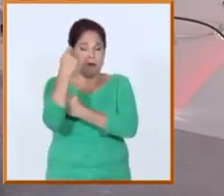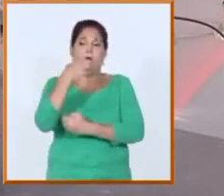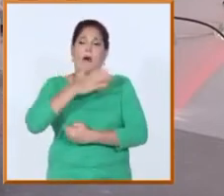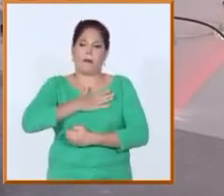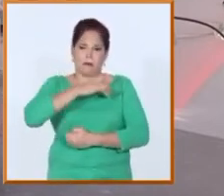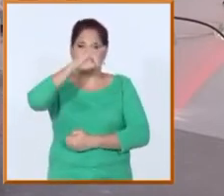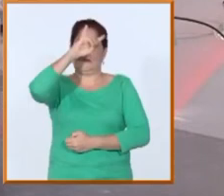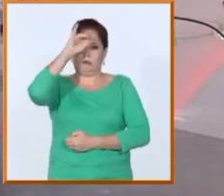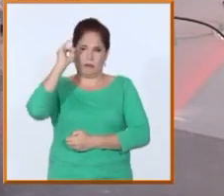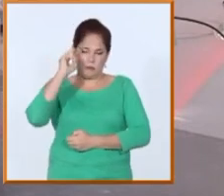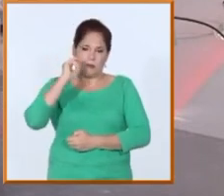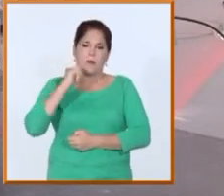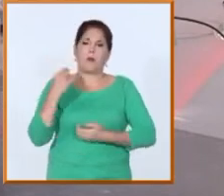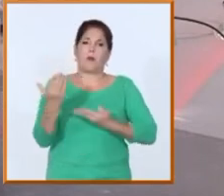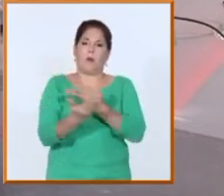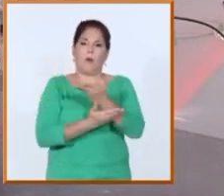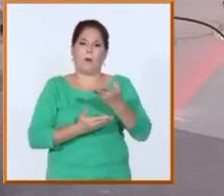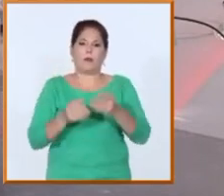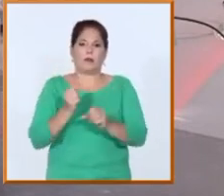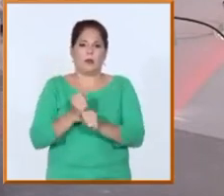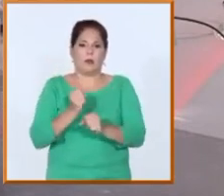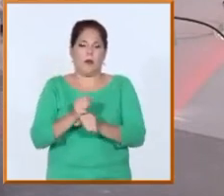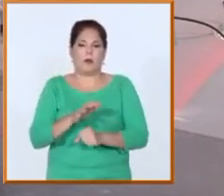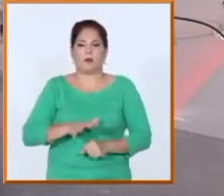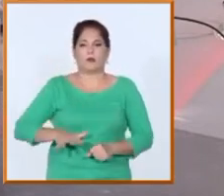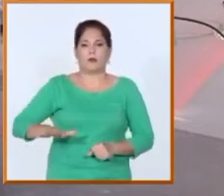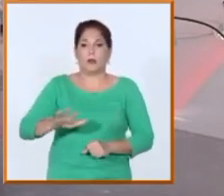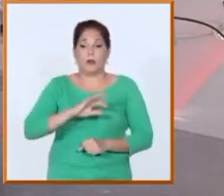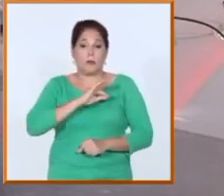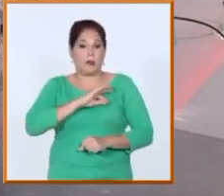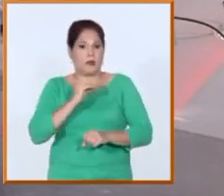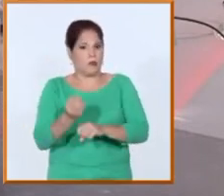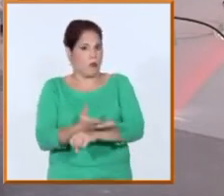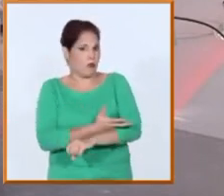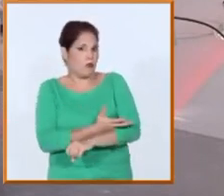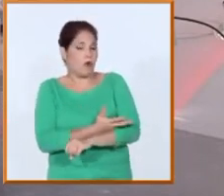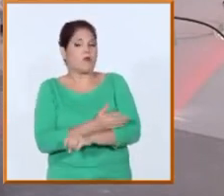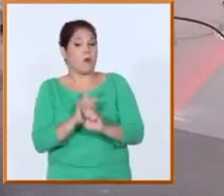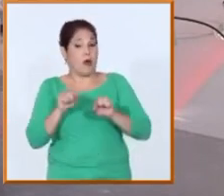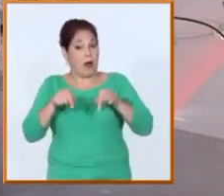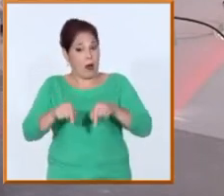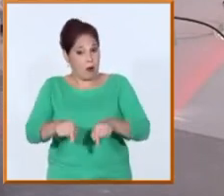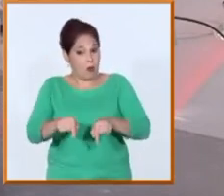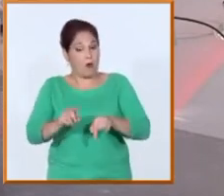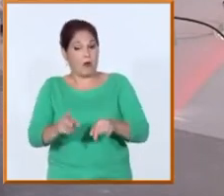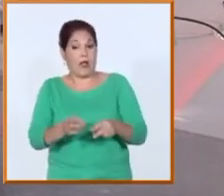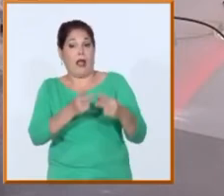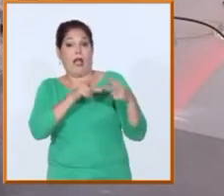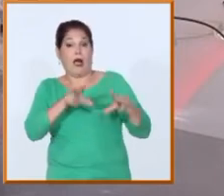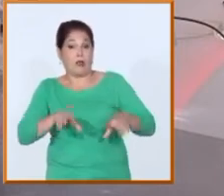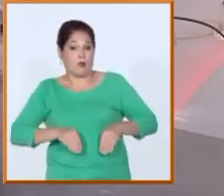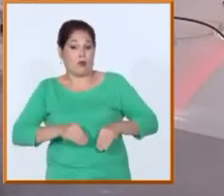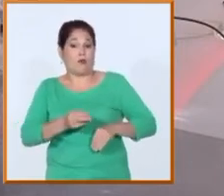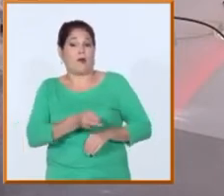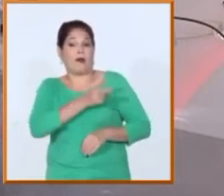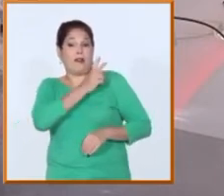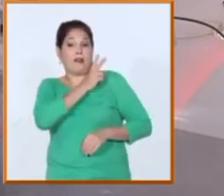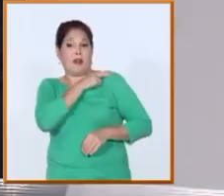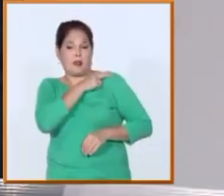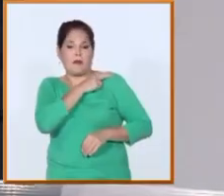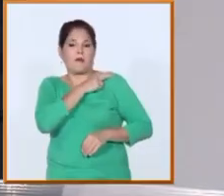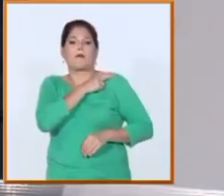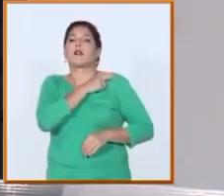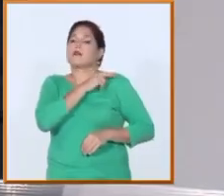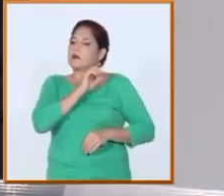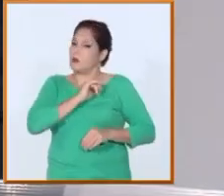nosotros fue, por supuesto, un motivo de orgullo y una gran oportunidad, y trataremos de honrar su labor y su memoria con la labor